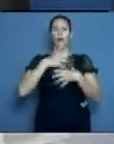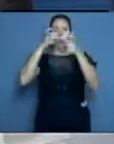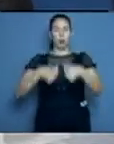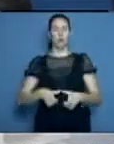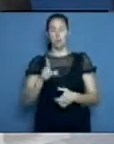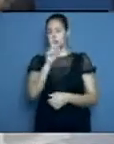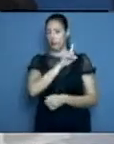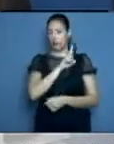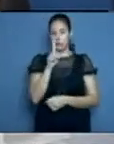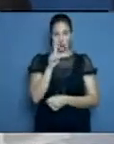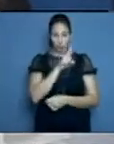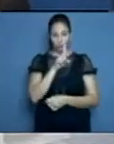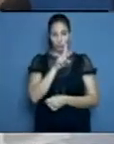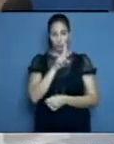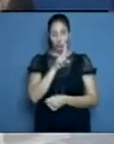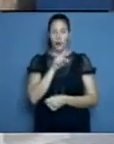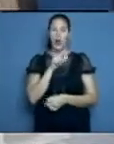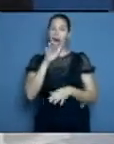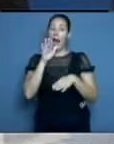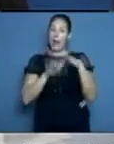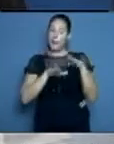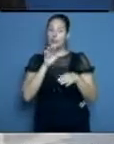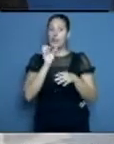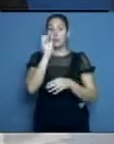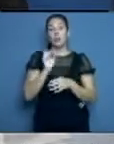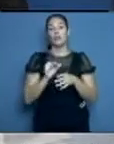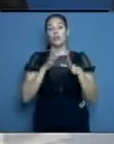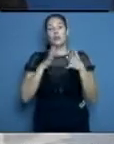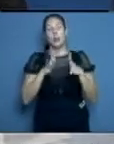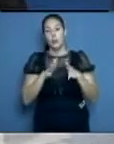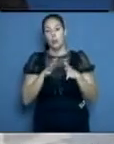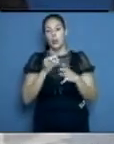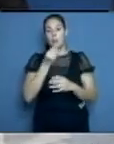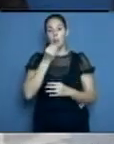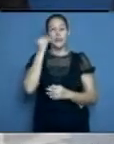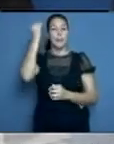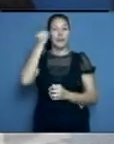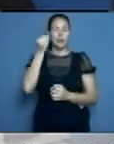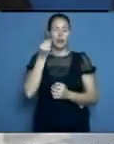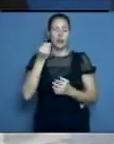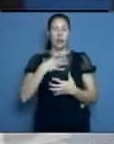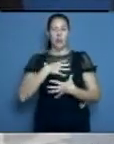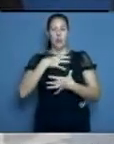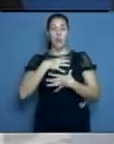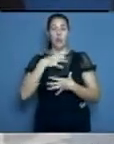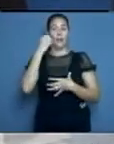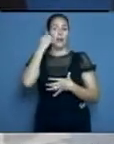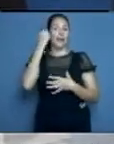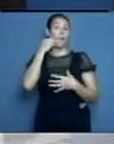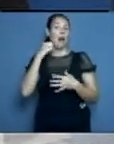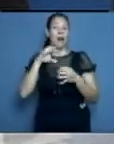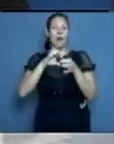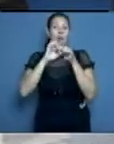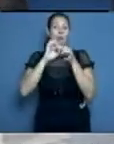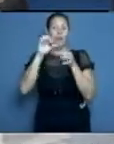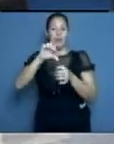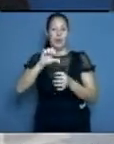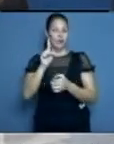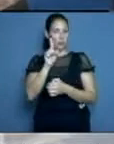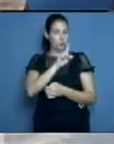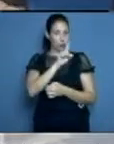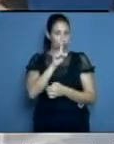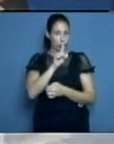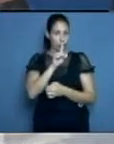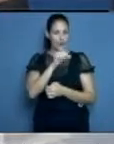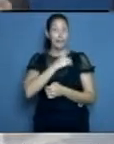los cuales una persona puede tener la sensación de falta de aire y obviamente la frecuencia respiratoria incrementada sin que ello justifique necesariamente